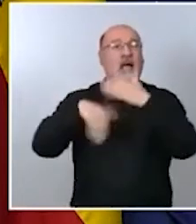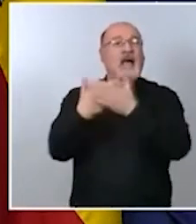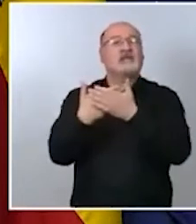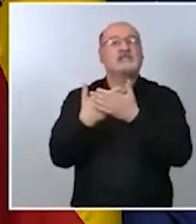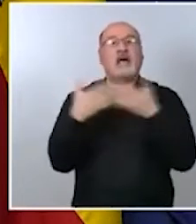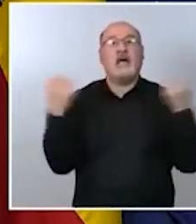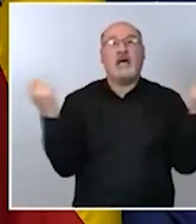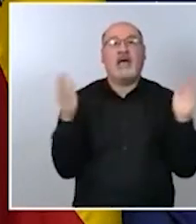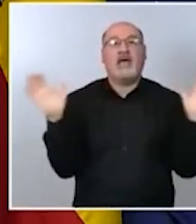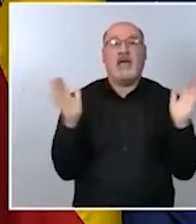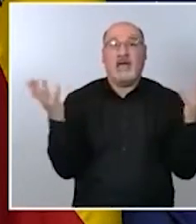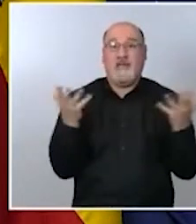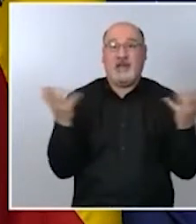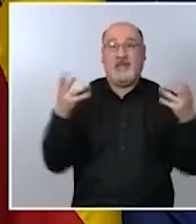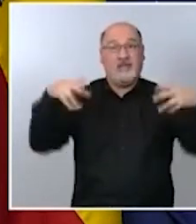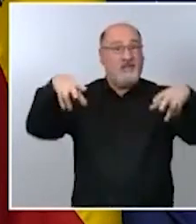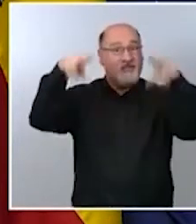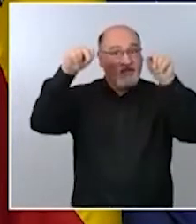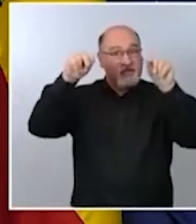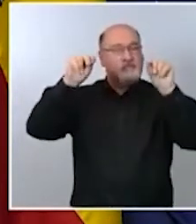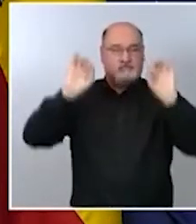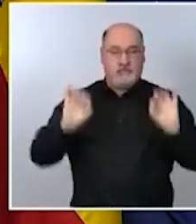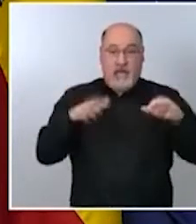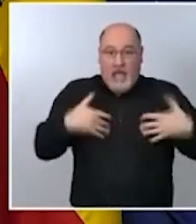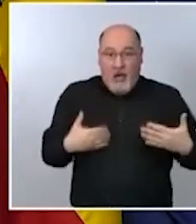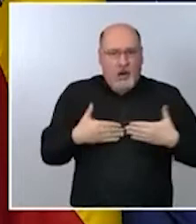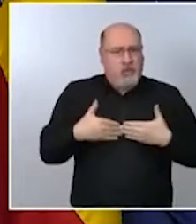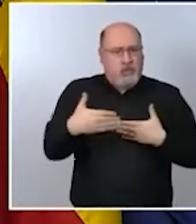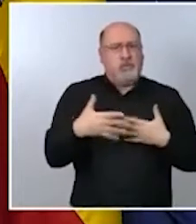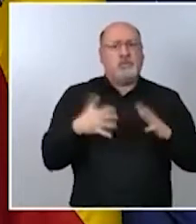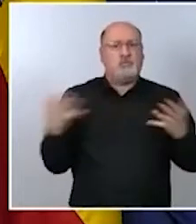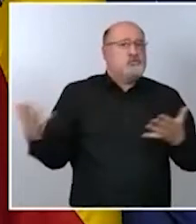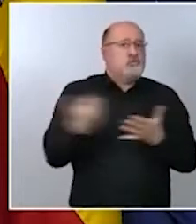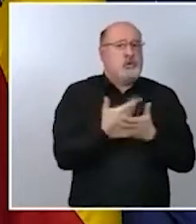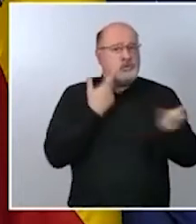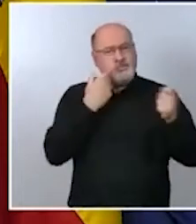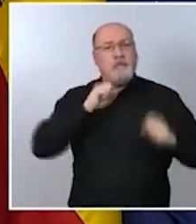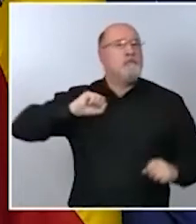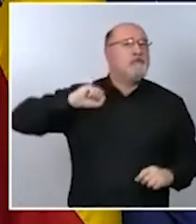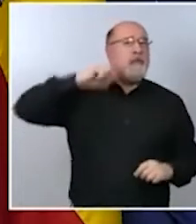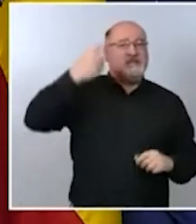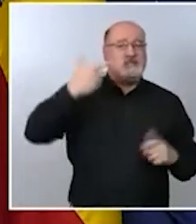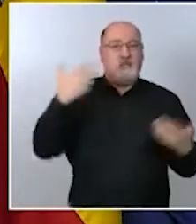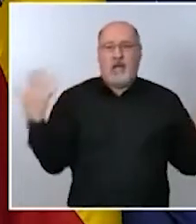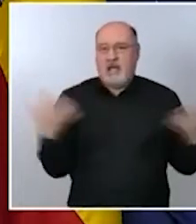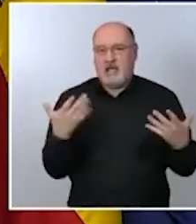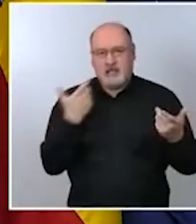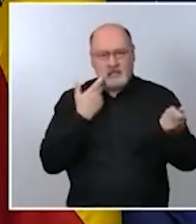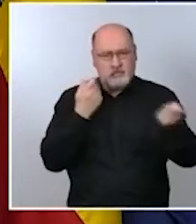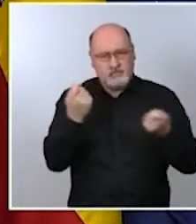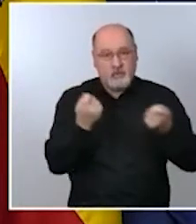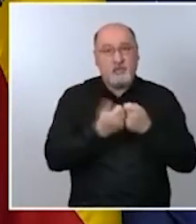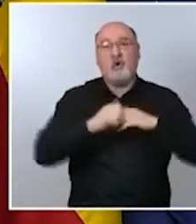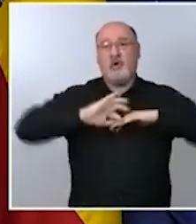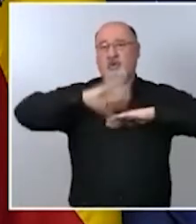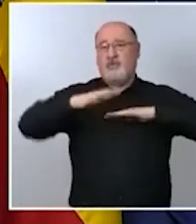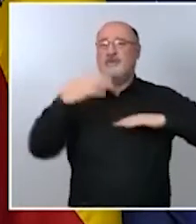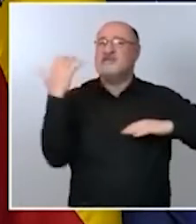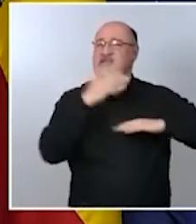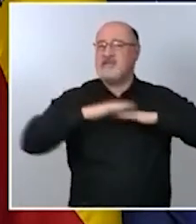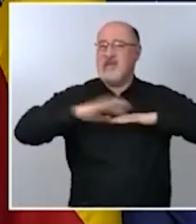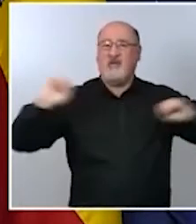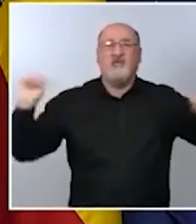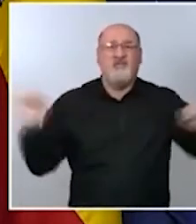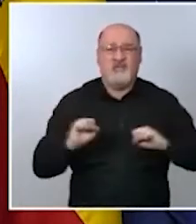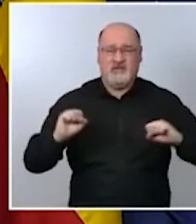términos la situación evidentemente es de máxima alerta por temporal de hielo y de frío tenemos niveles